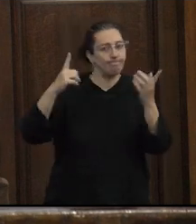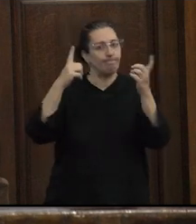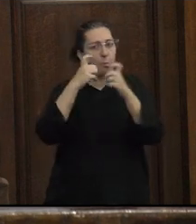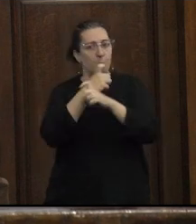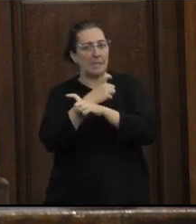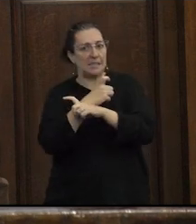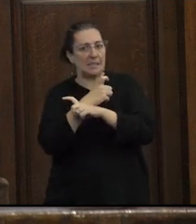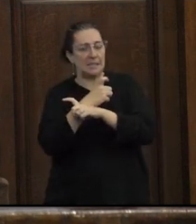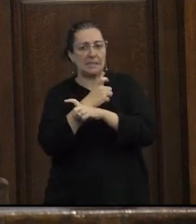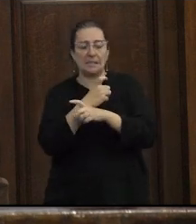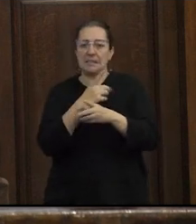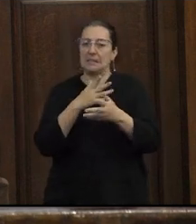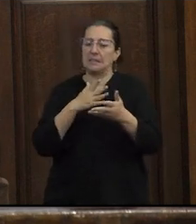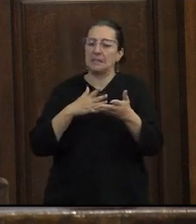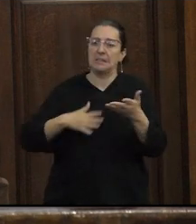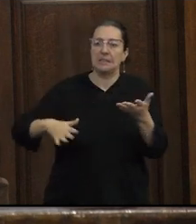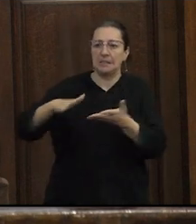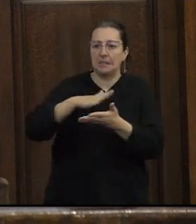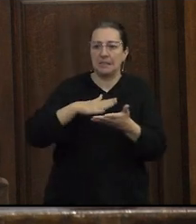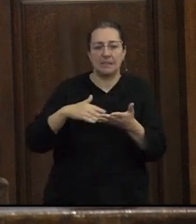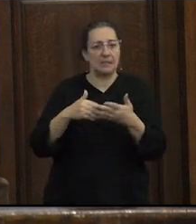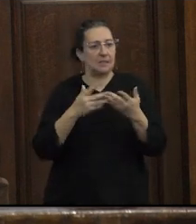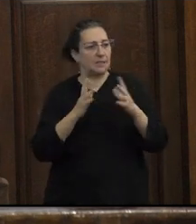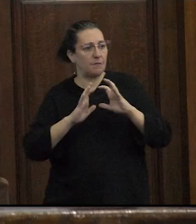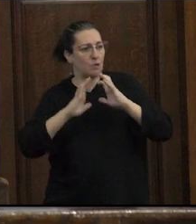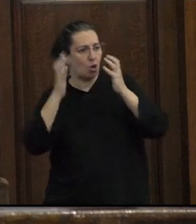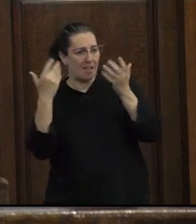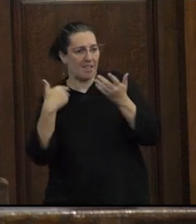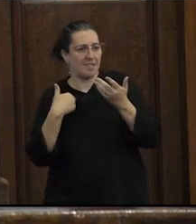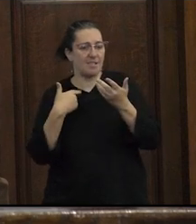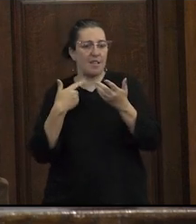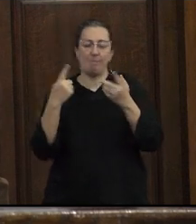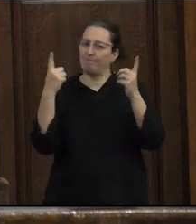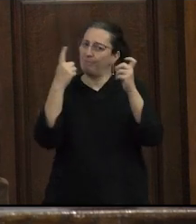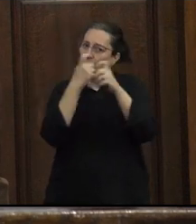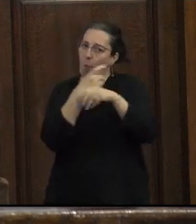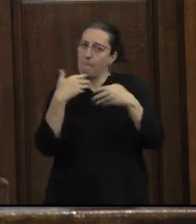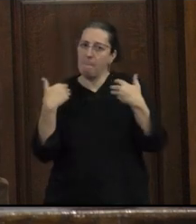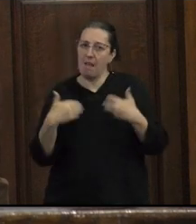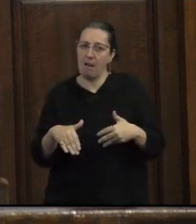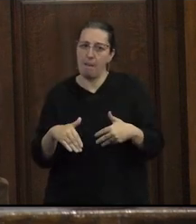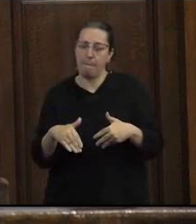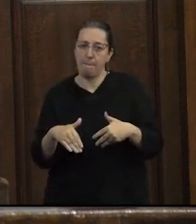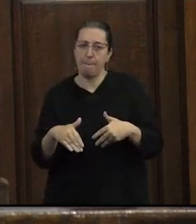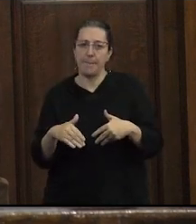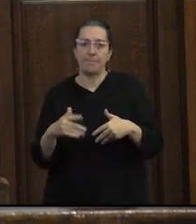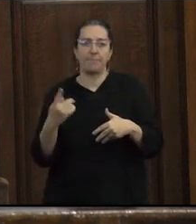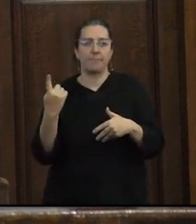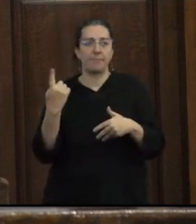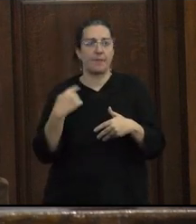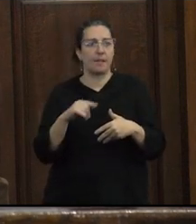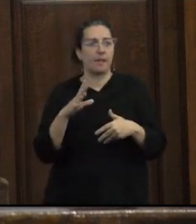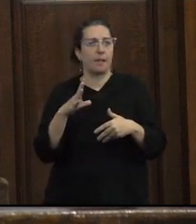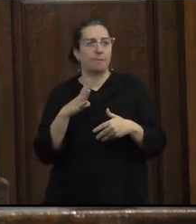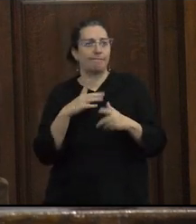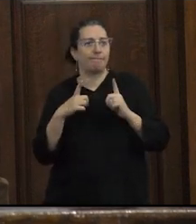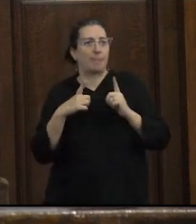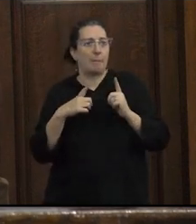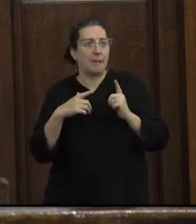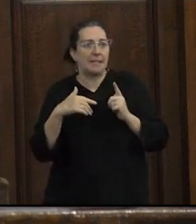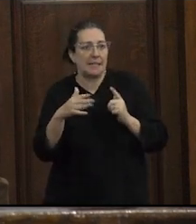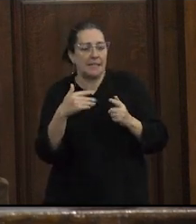sexoafectivas las escenas donde se juega algo del orden de la violencia son escenas complejas que se configuran por